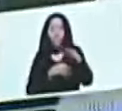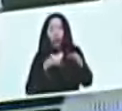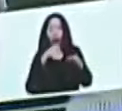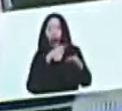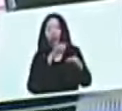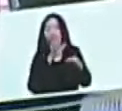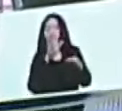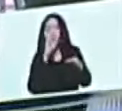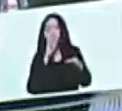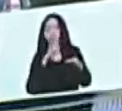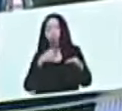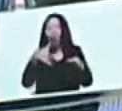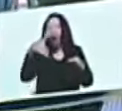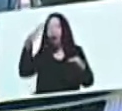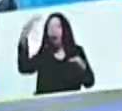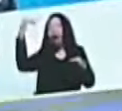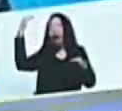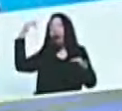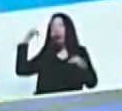3 años en esa oportunidad,